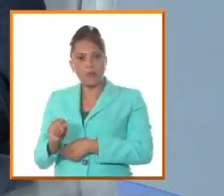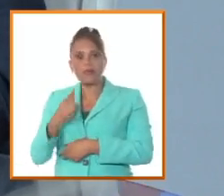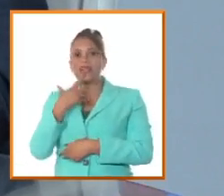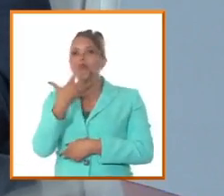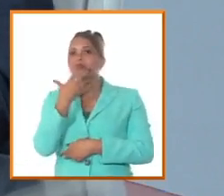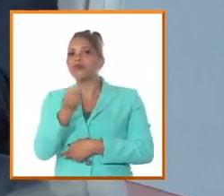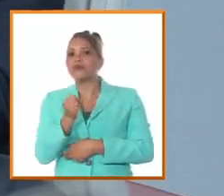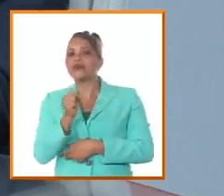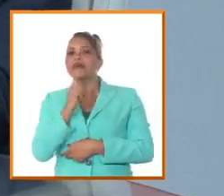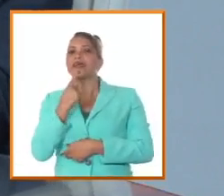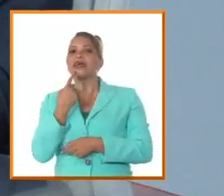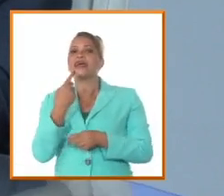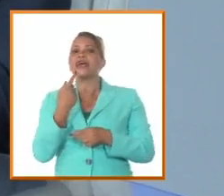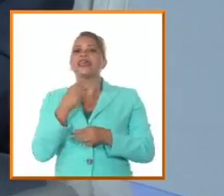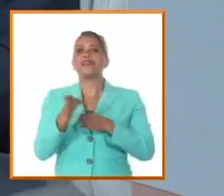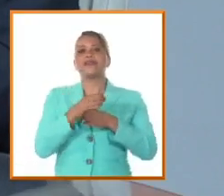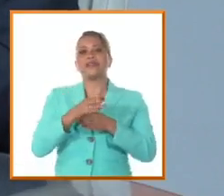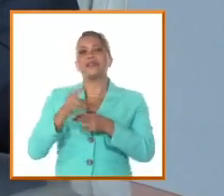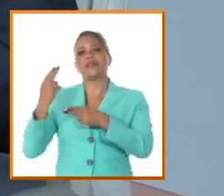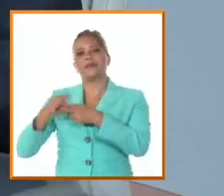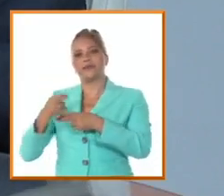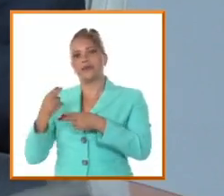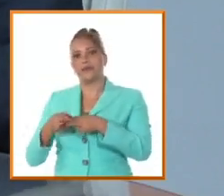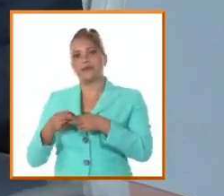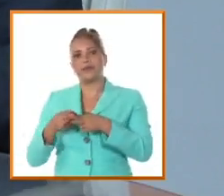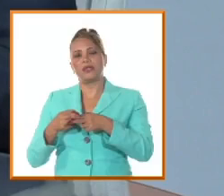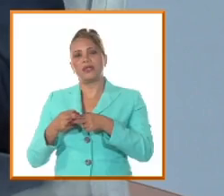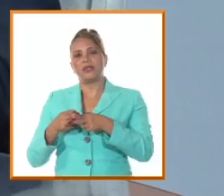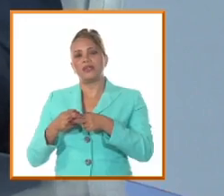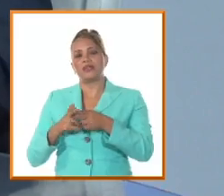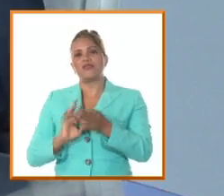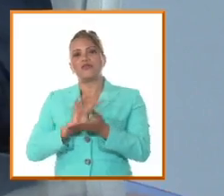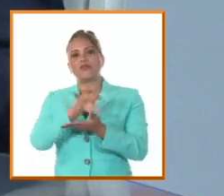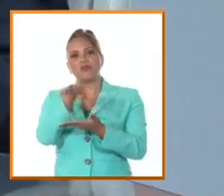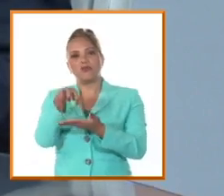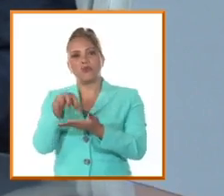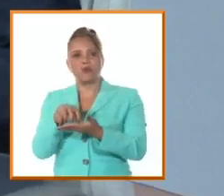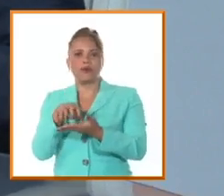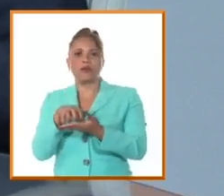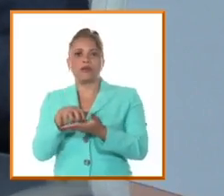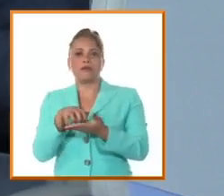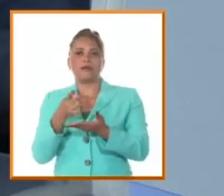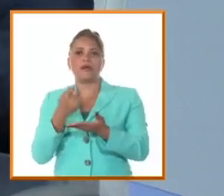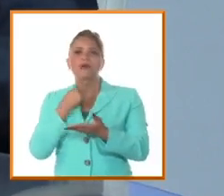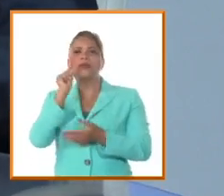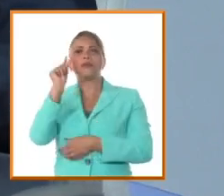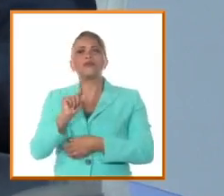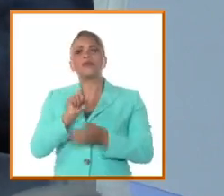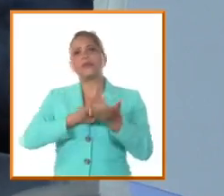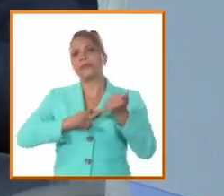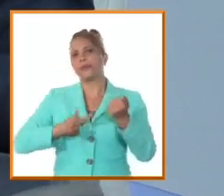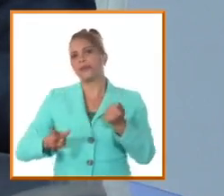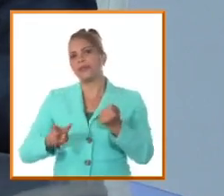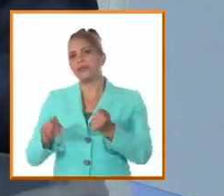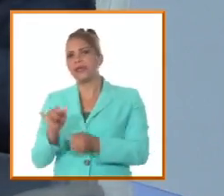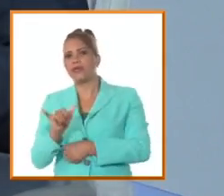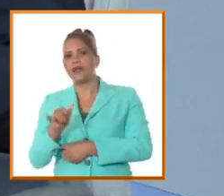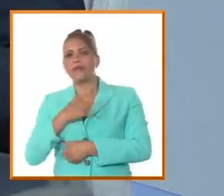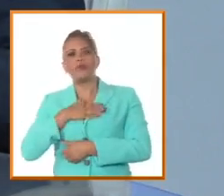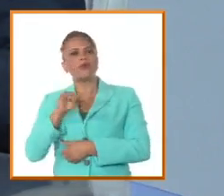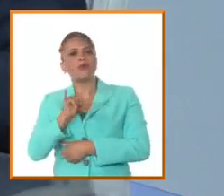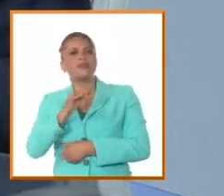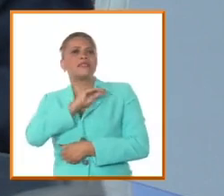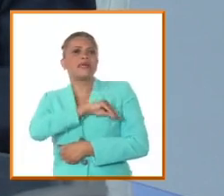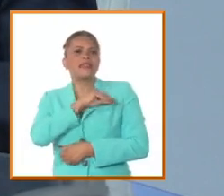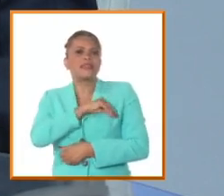el lugareño, pero no el lugareño por, digamos, un prurito provinciano, sino porque era un hombre que sentía